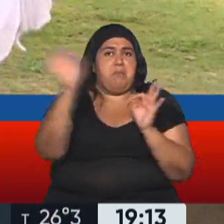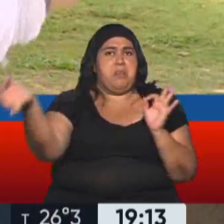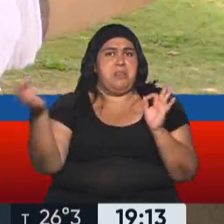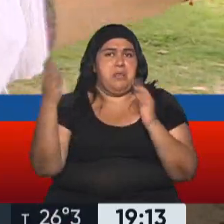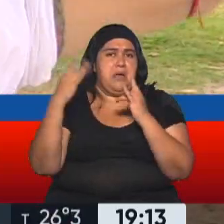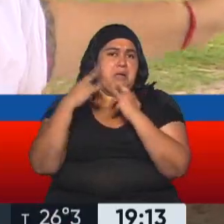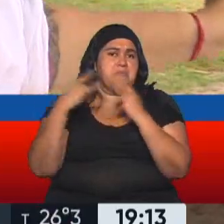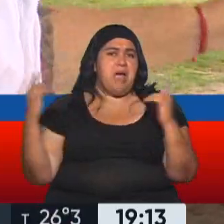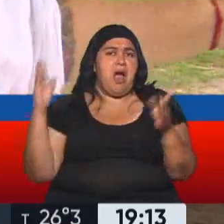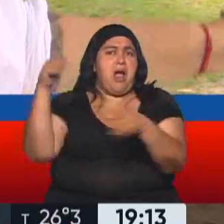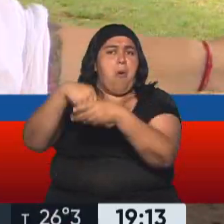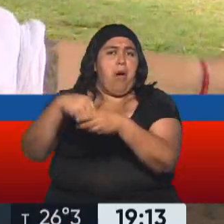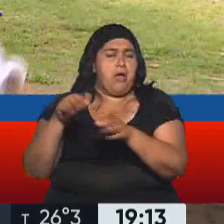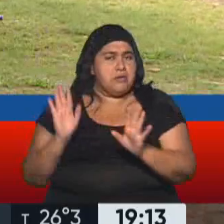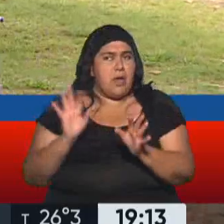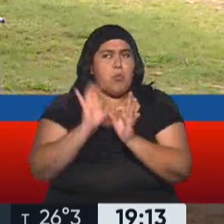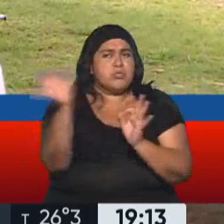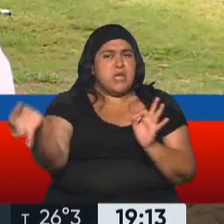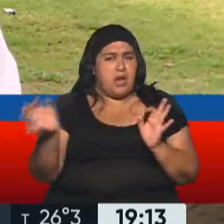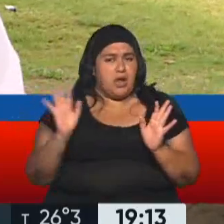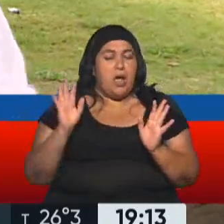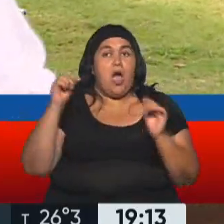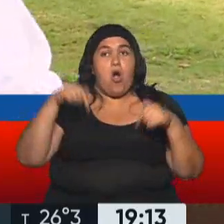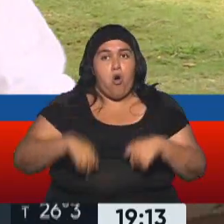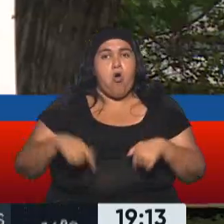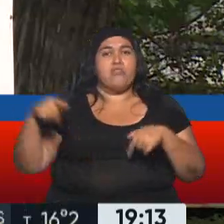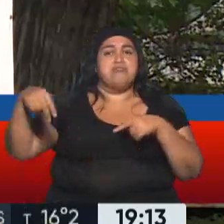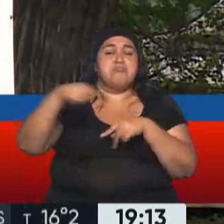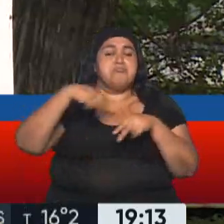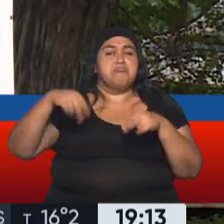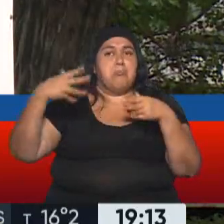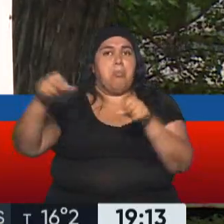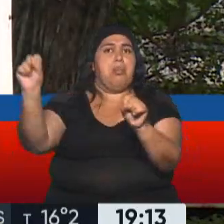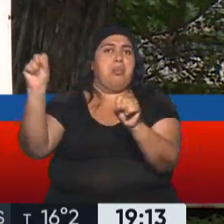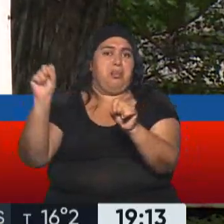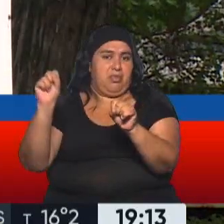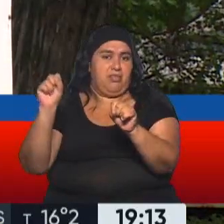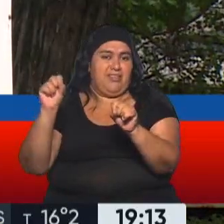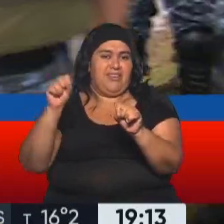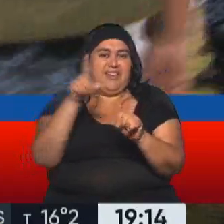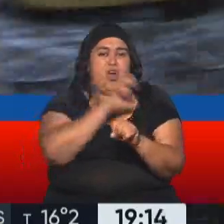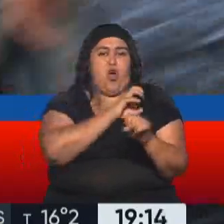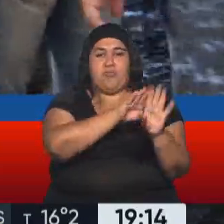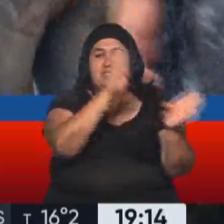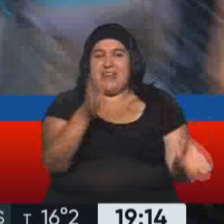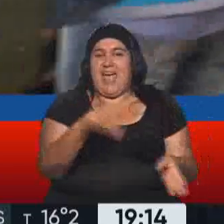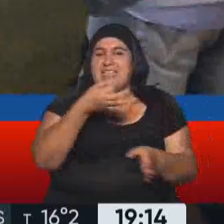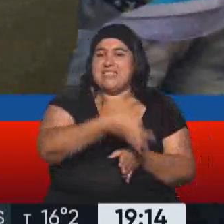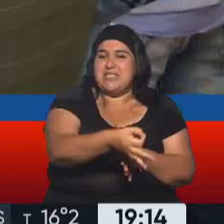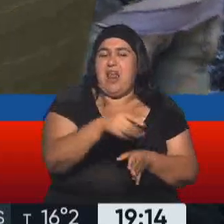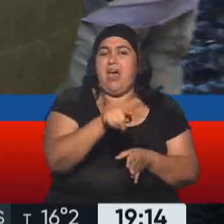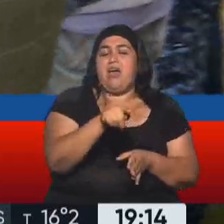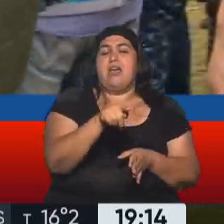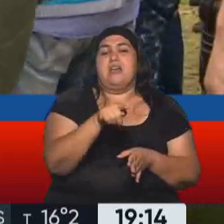200, 300 metros de este lugar, muy cerca, ¿sí? Hoy se lo encuentra caminando la zona de este destacamento Islas y bueno, la